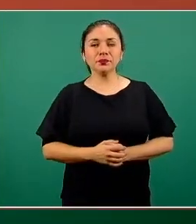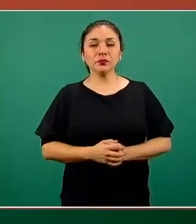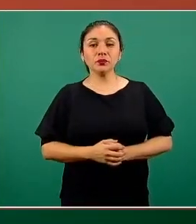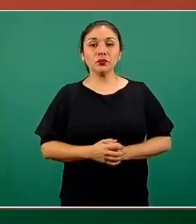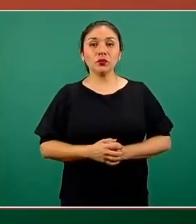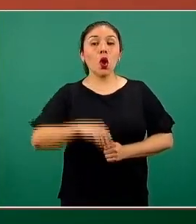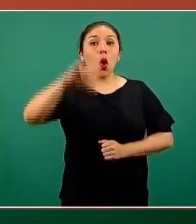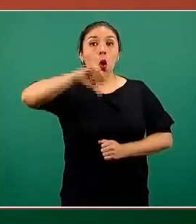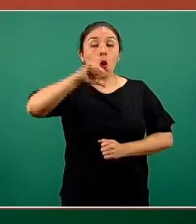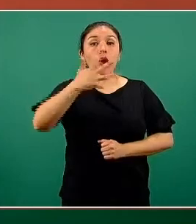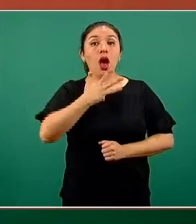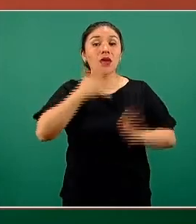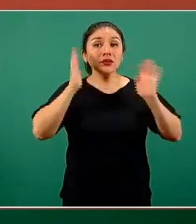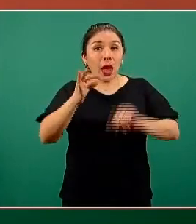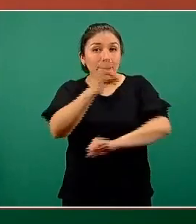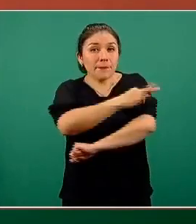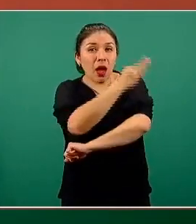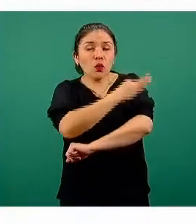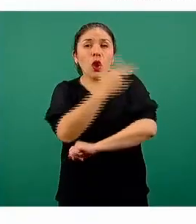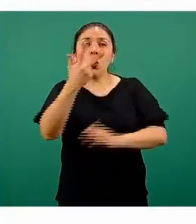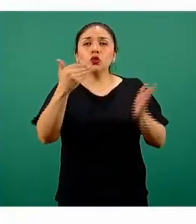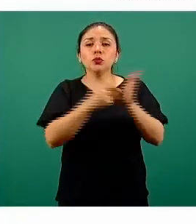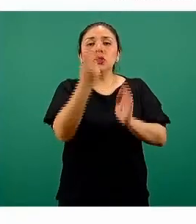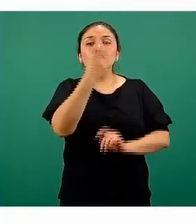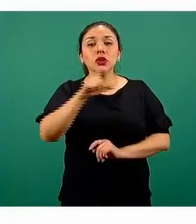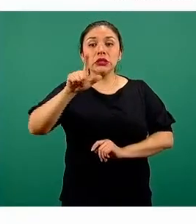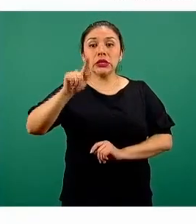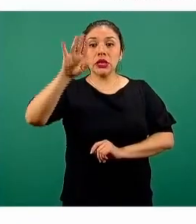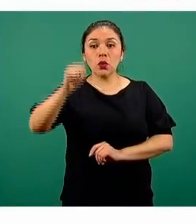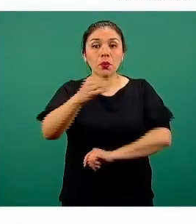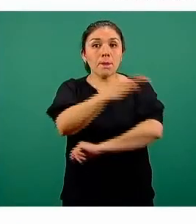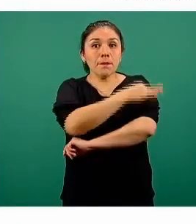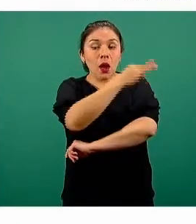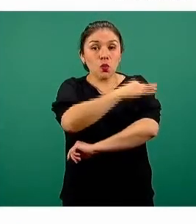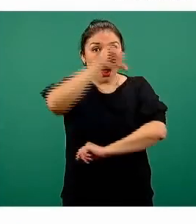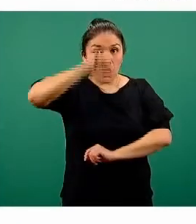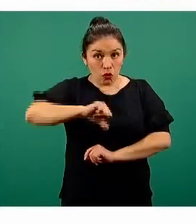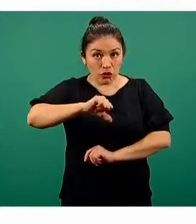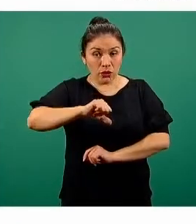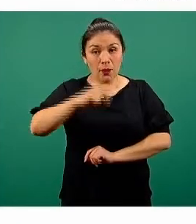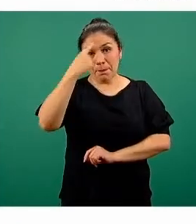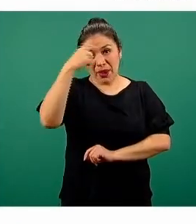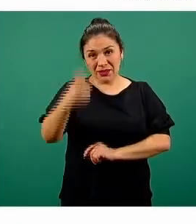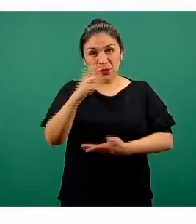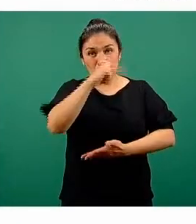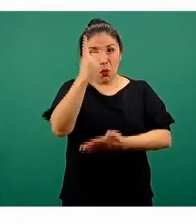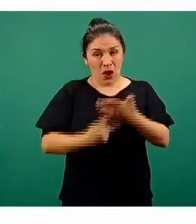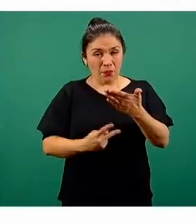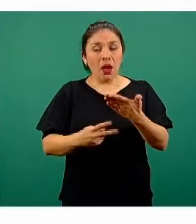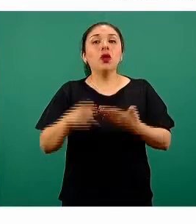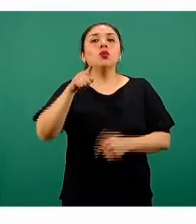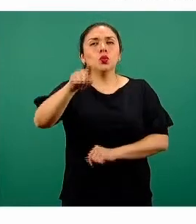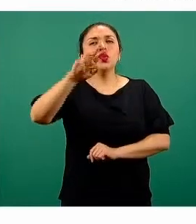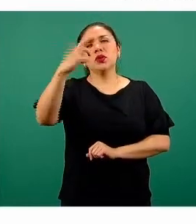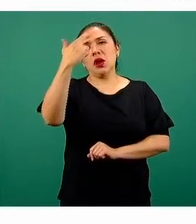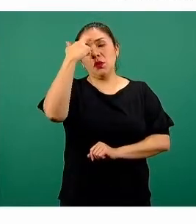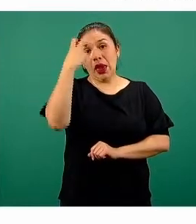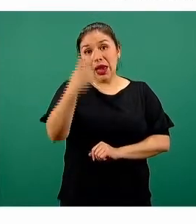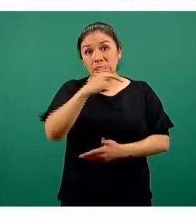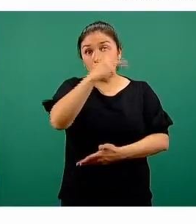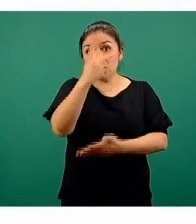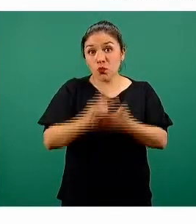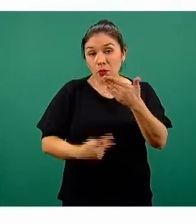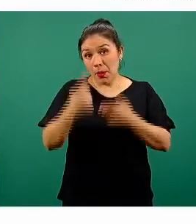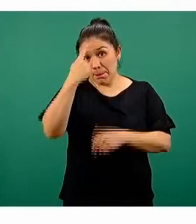Hoy tuvimos ocho mil doscientas setenta y nueve aplicaciones de vacuna en la parte del programa general. Recordar que el programa